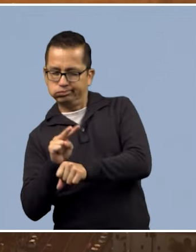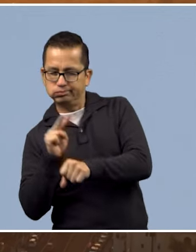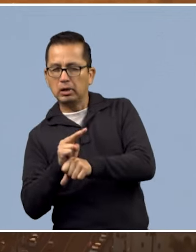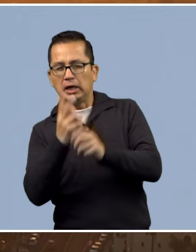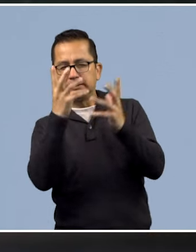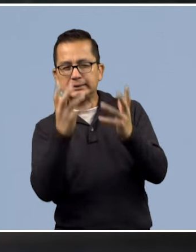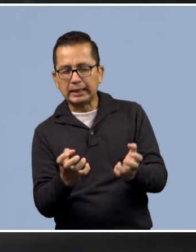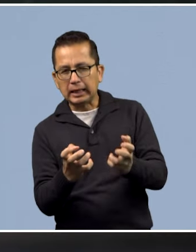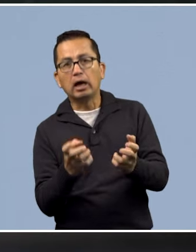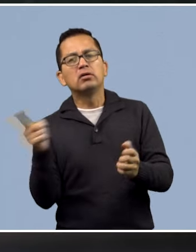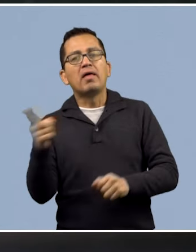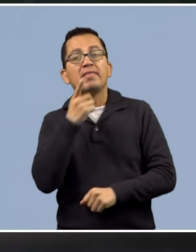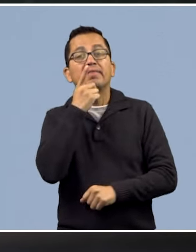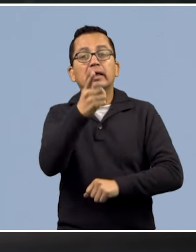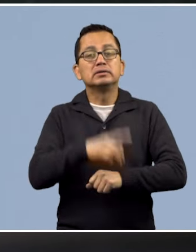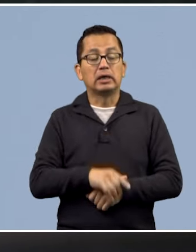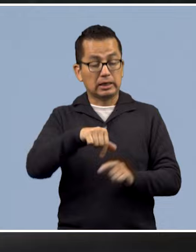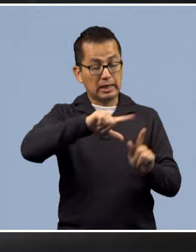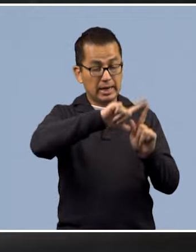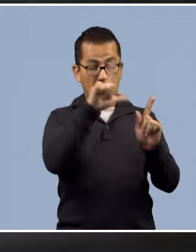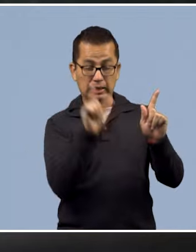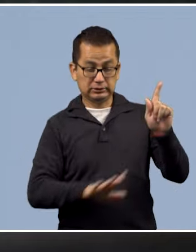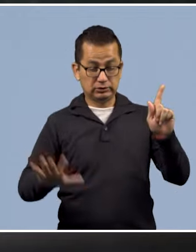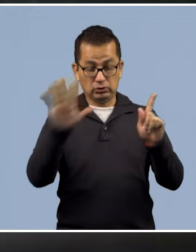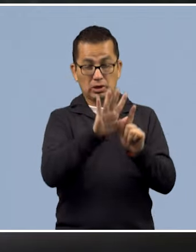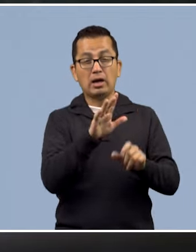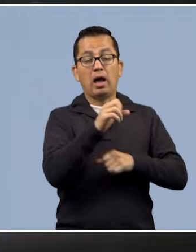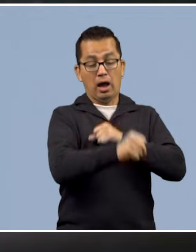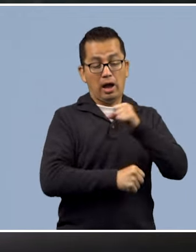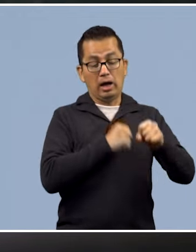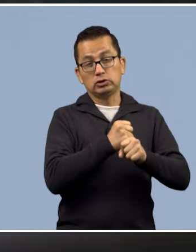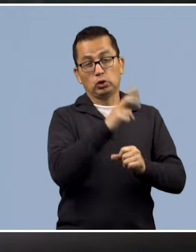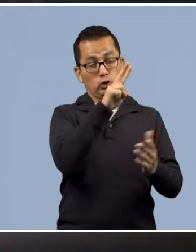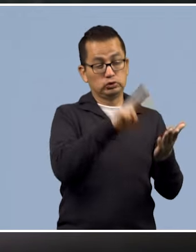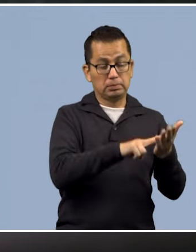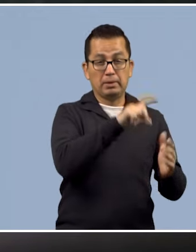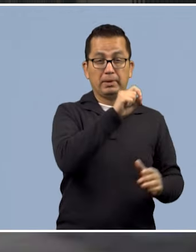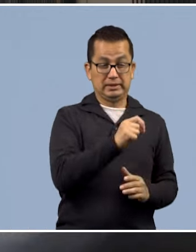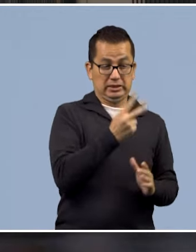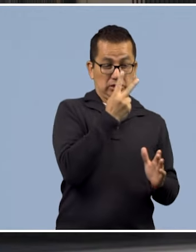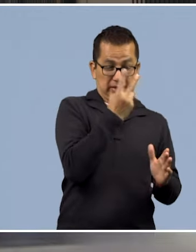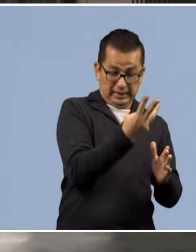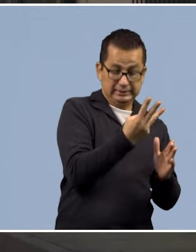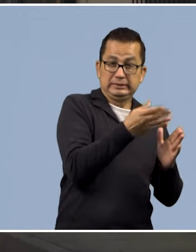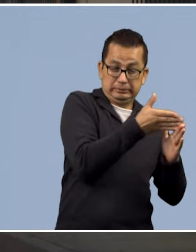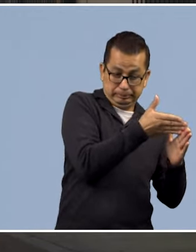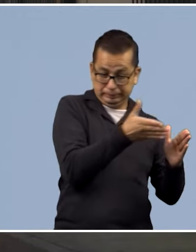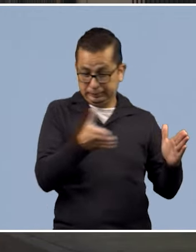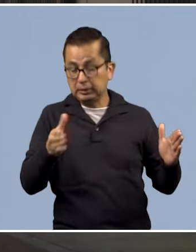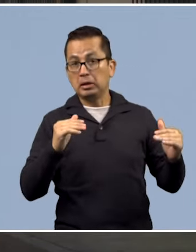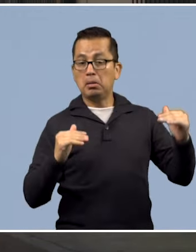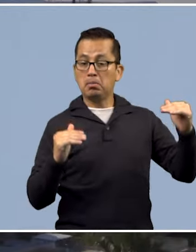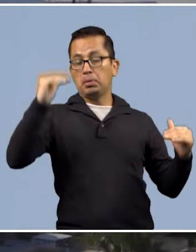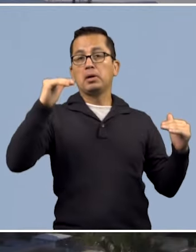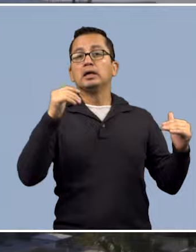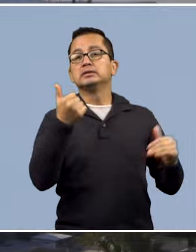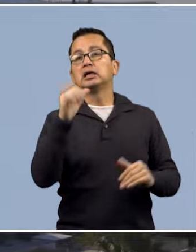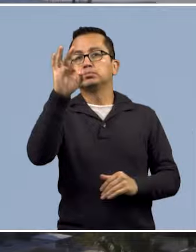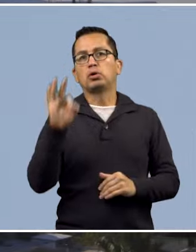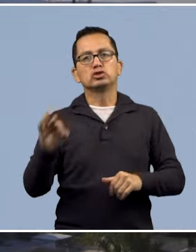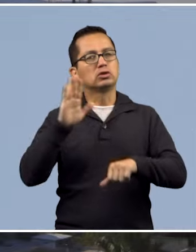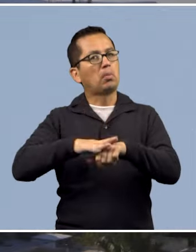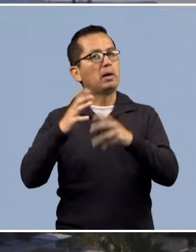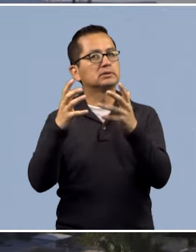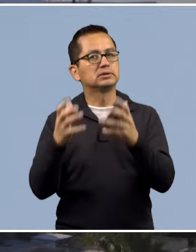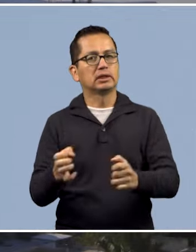en México, nuestro país presentó un incremento del 6% de sequía comparado con finales de 2023. Los